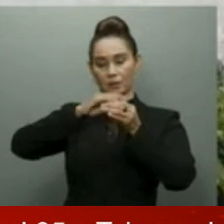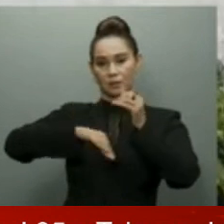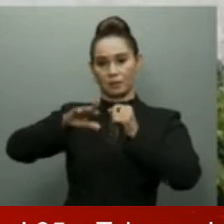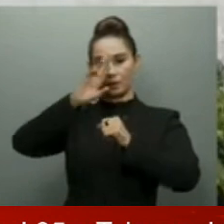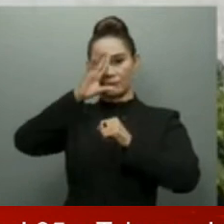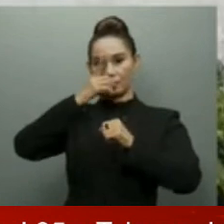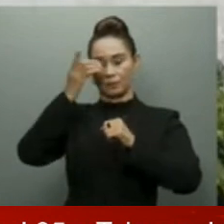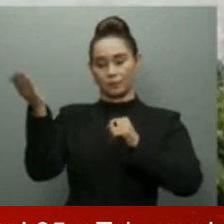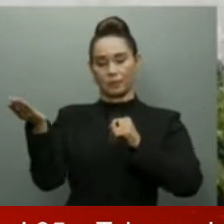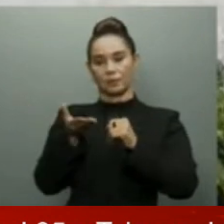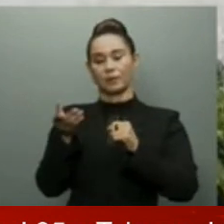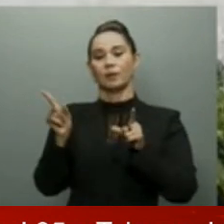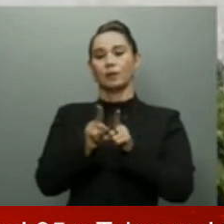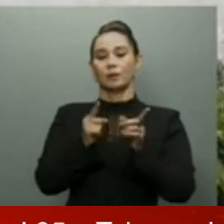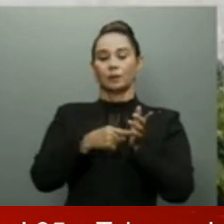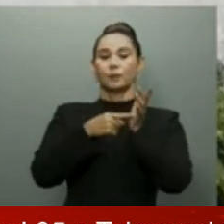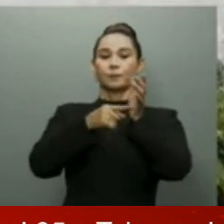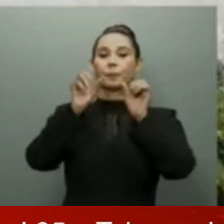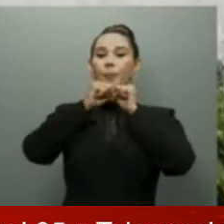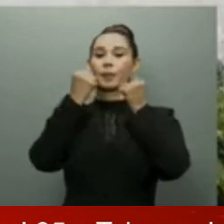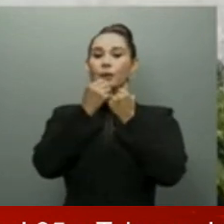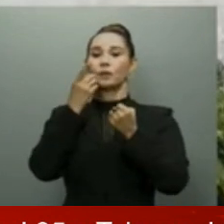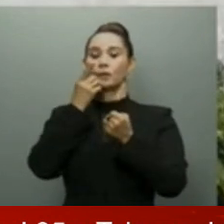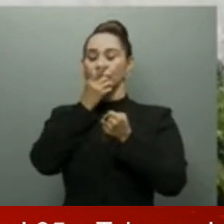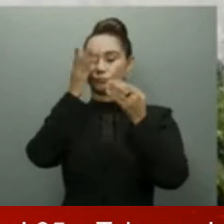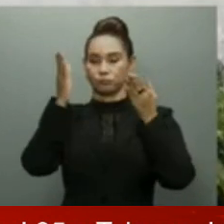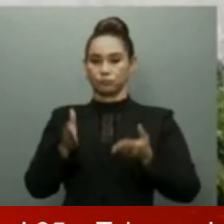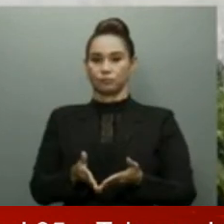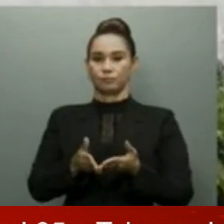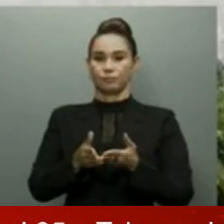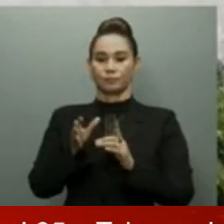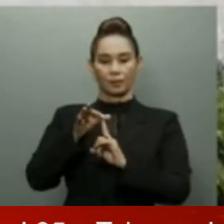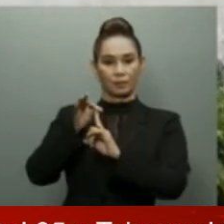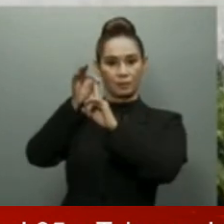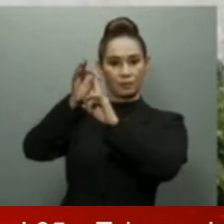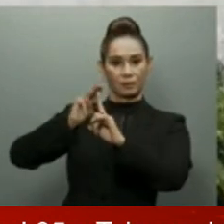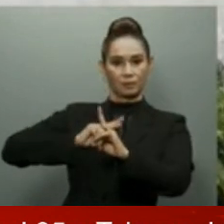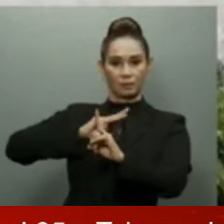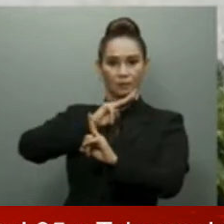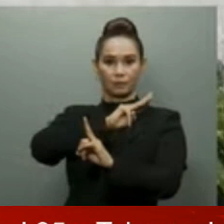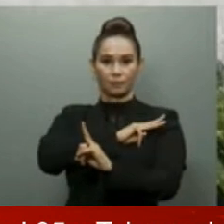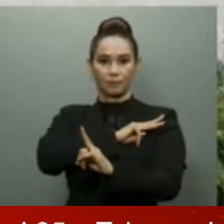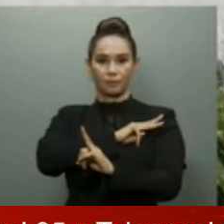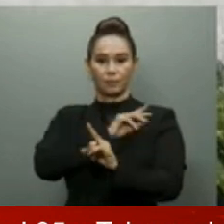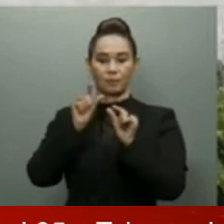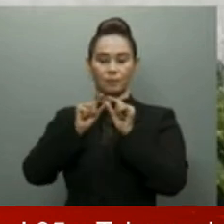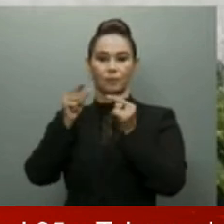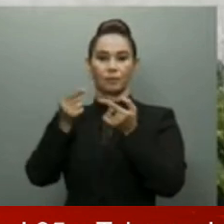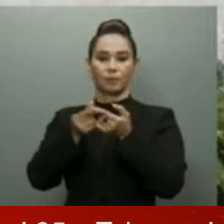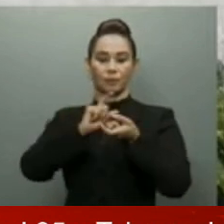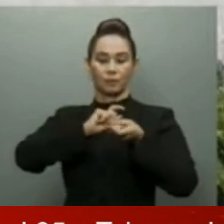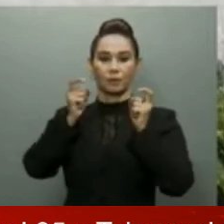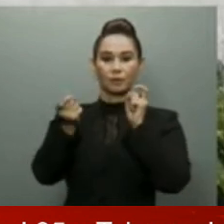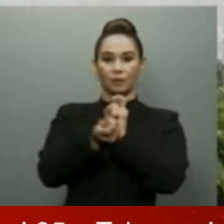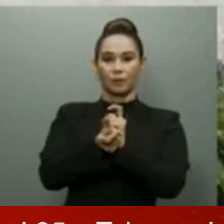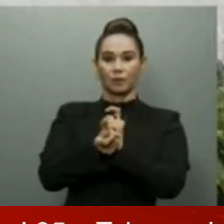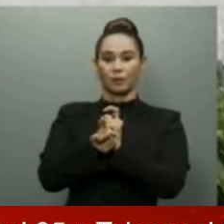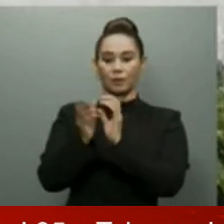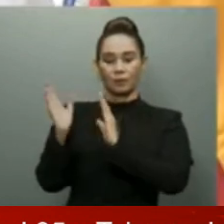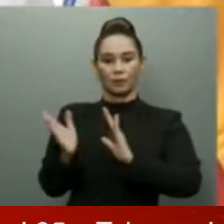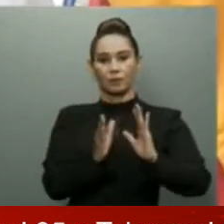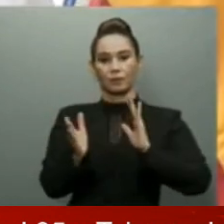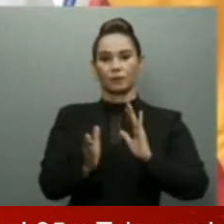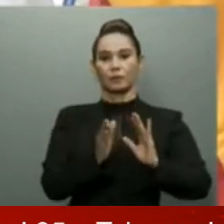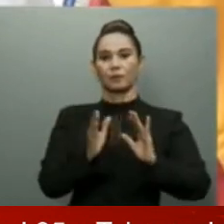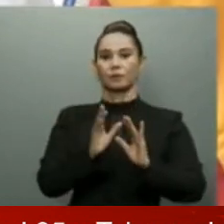representantes de la sociedad civil, distinguido miembro del Grupo para la Transformación y Modernización de la Policía Nacional,